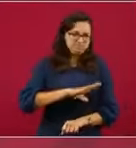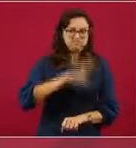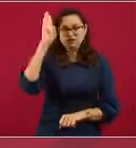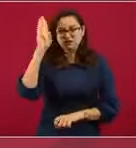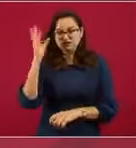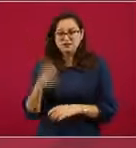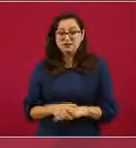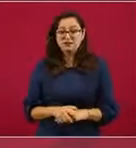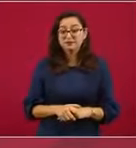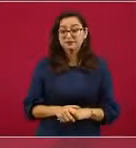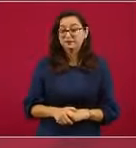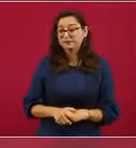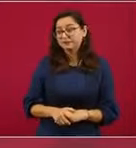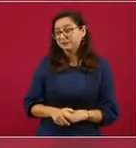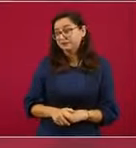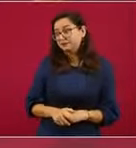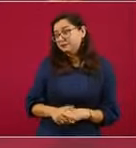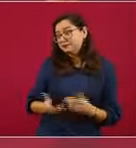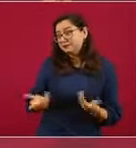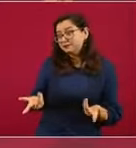Vamos a abrazarnos